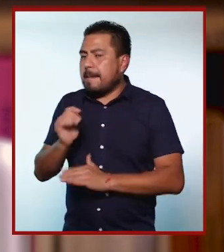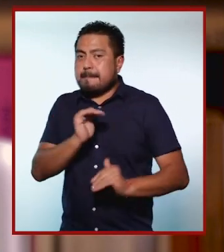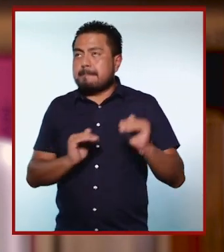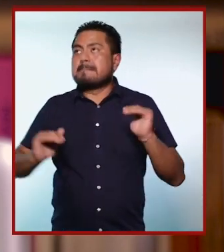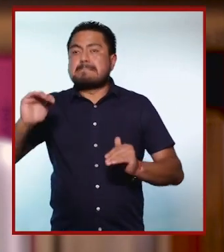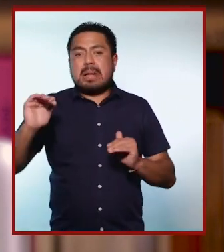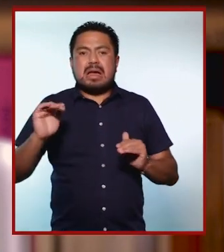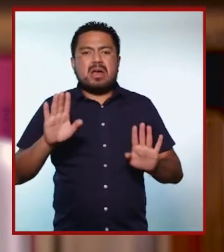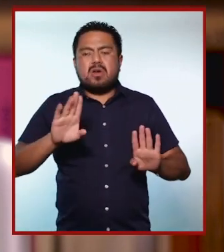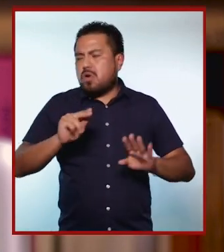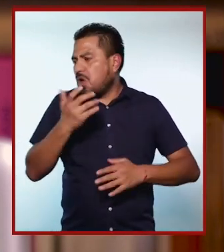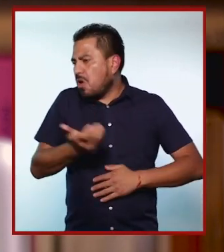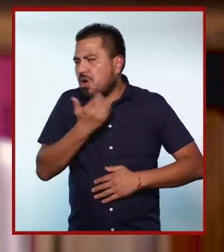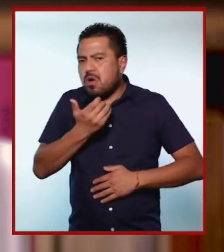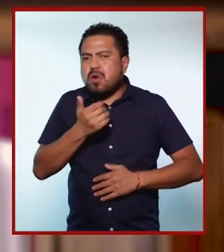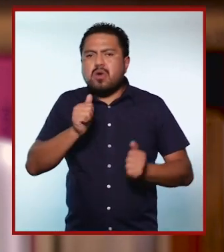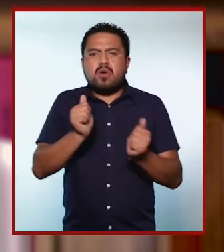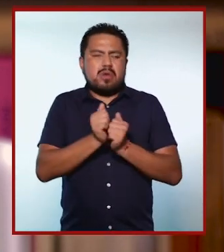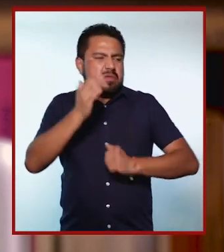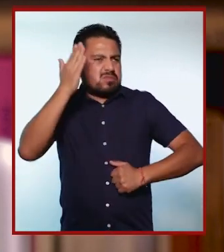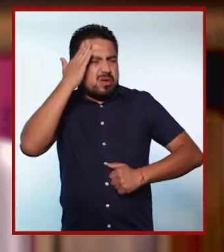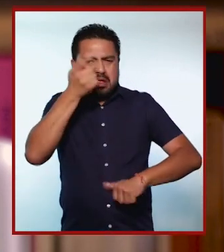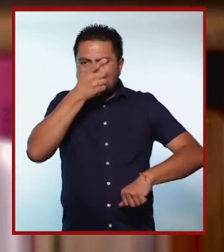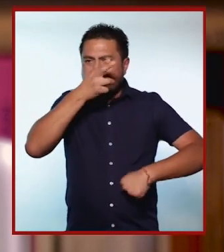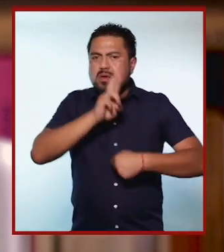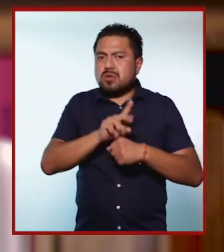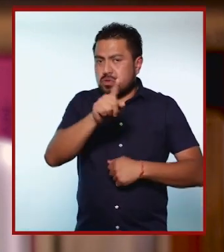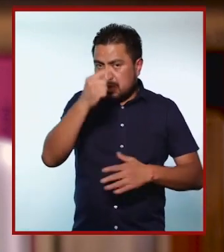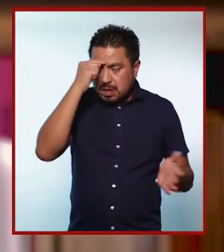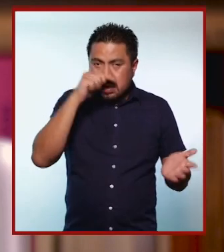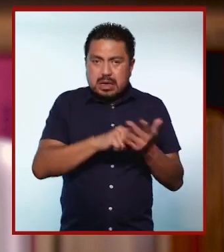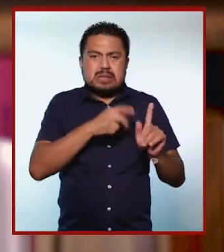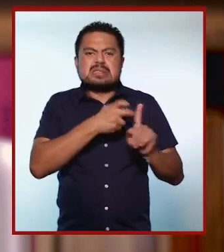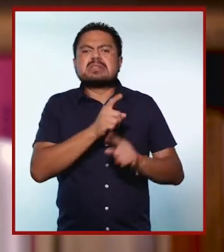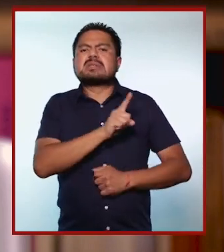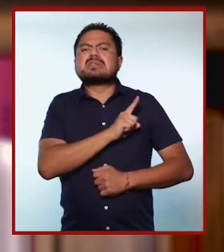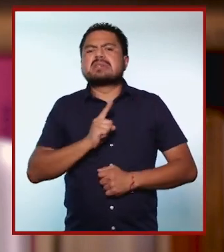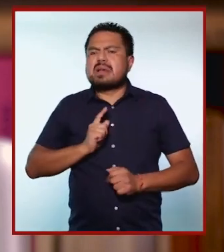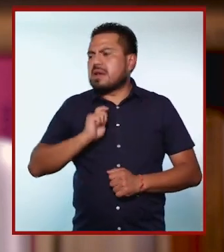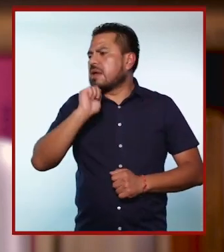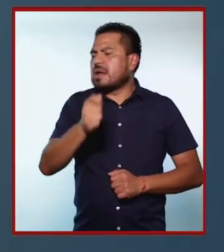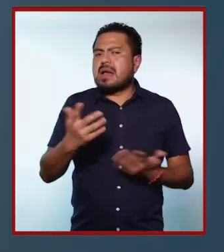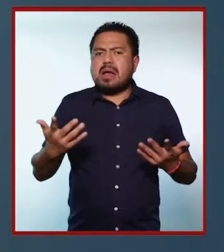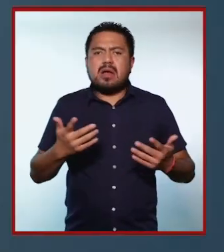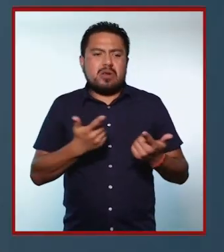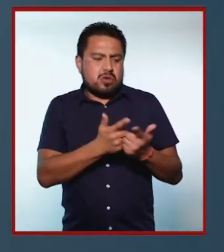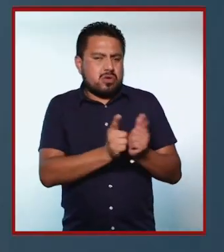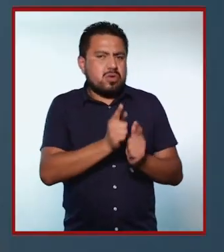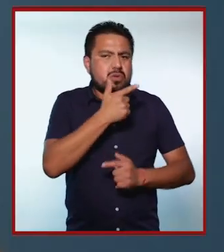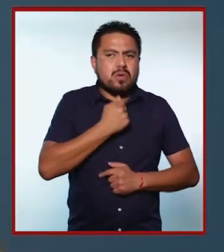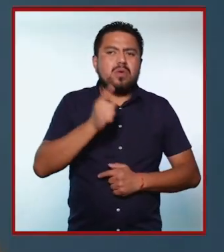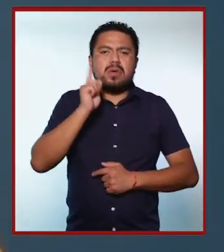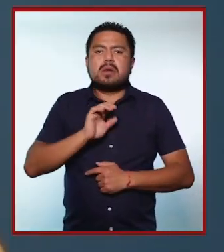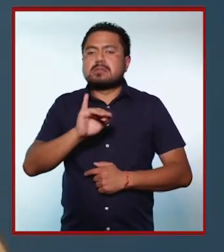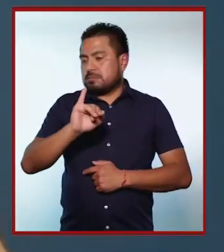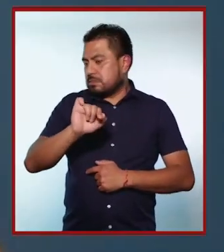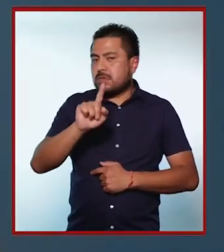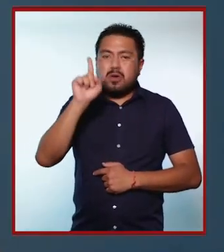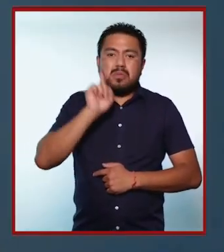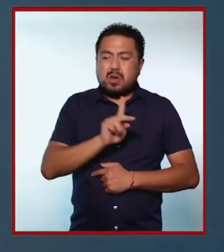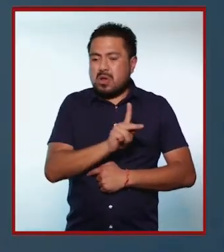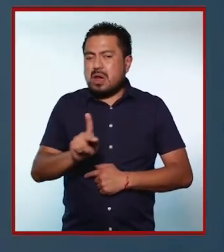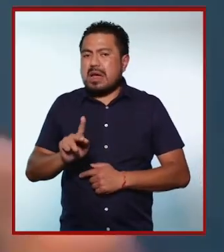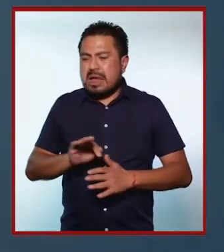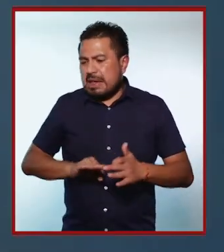reciben los hombres y que no es común que ocupen cargos directivos. ¿Tú crees que esto se debe al género? Sí, mira,